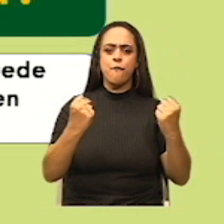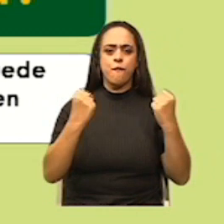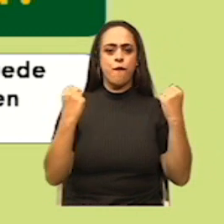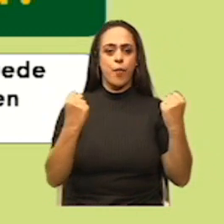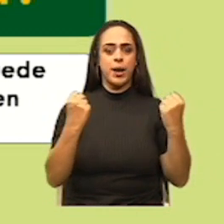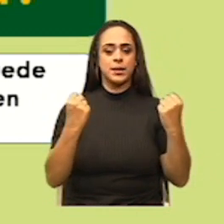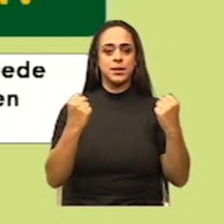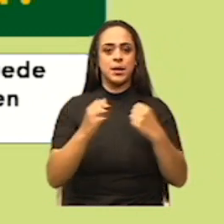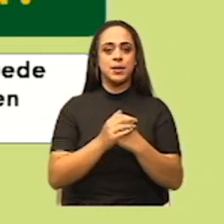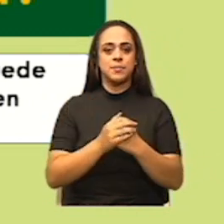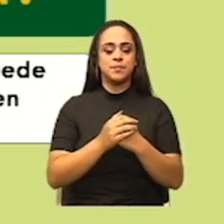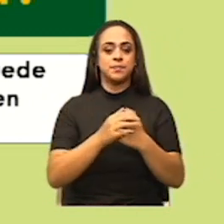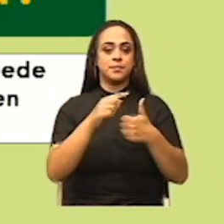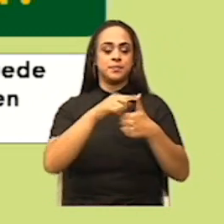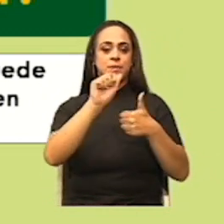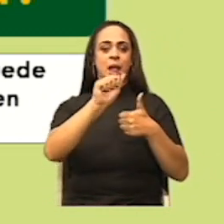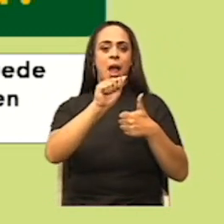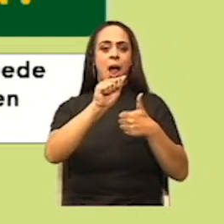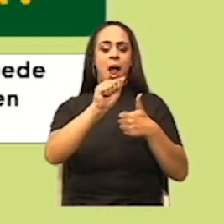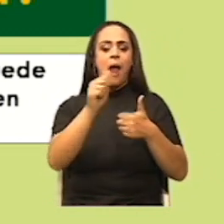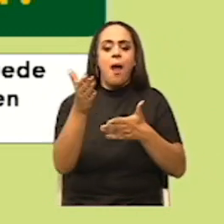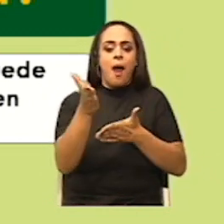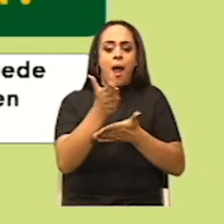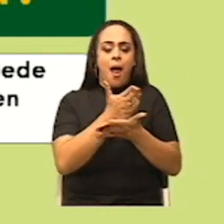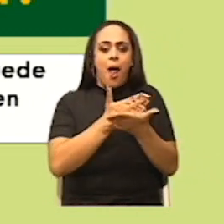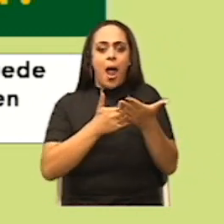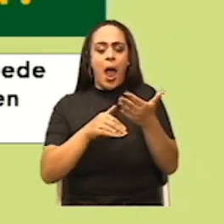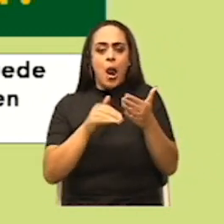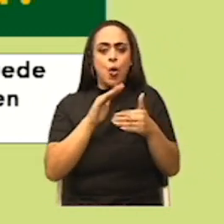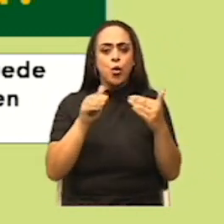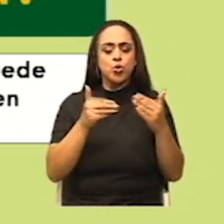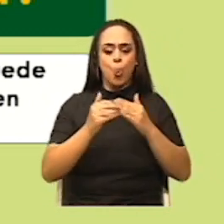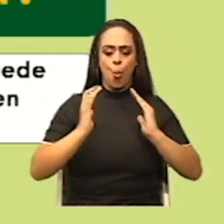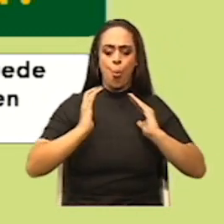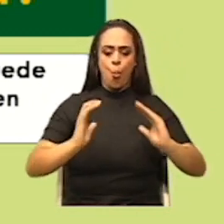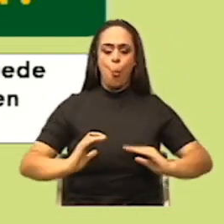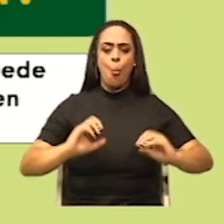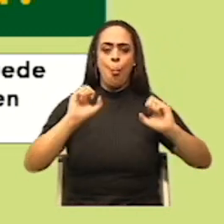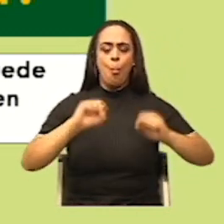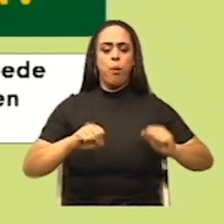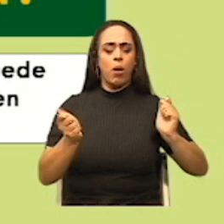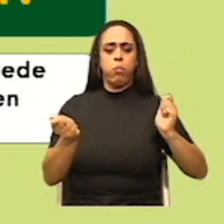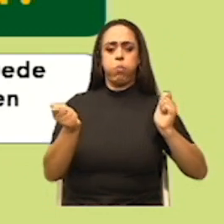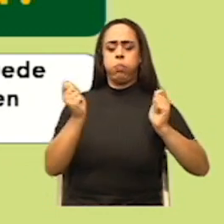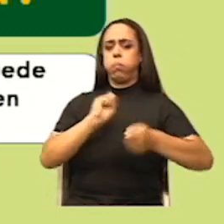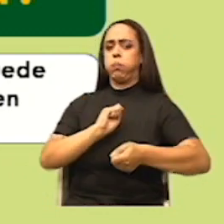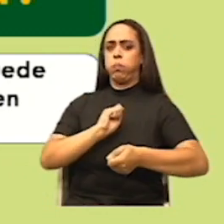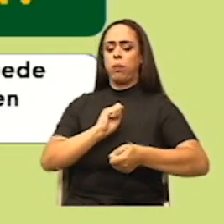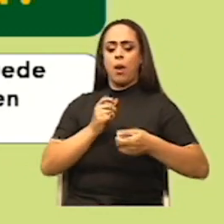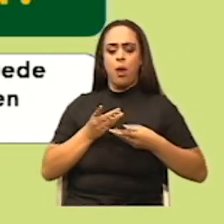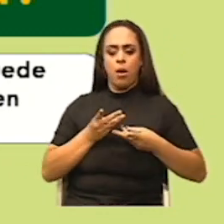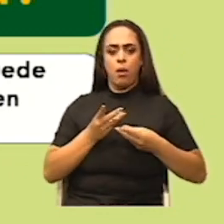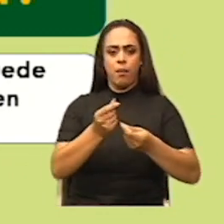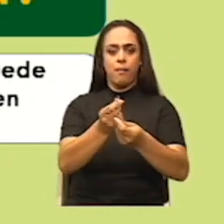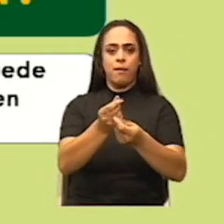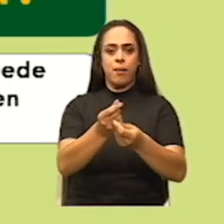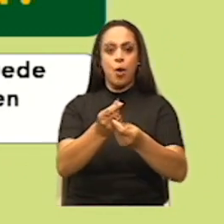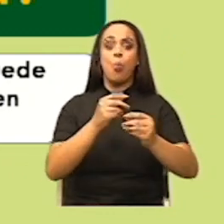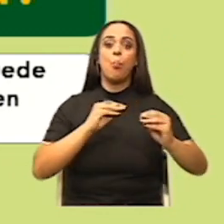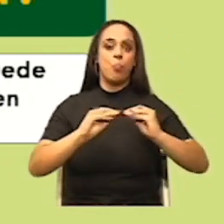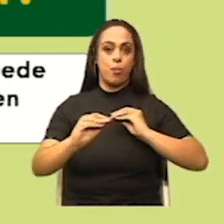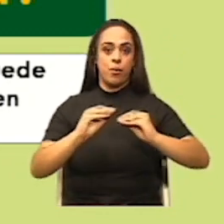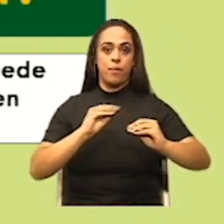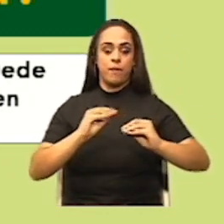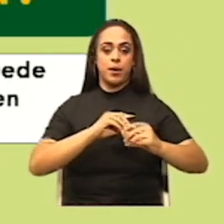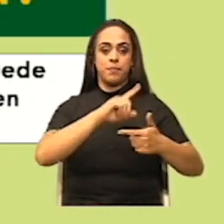Opción A, es una magnitud vectorial por la cual un cuerpo puede deformarse, modificar su velocidad o ponerse en movimiento.